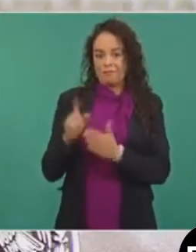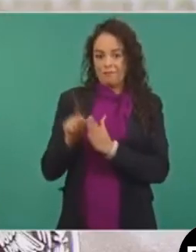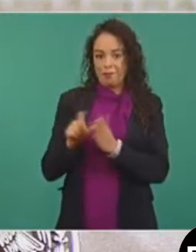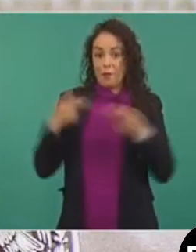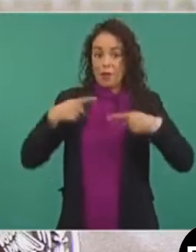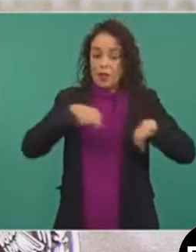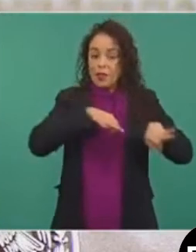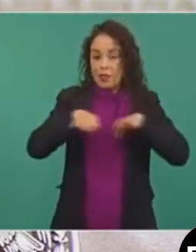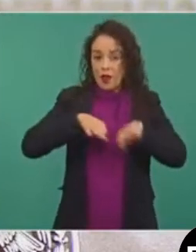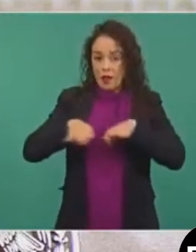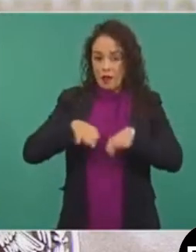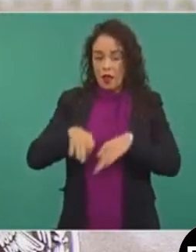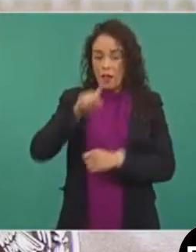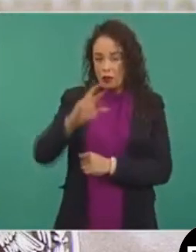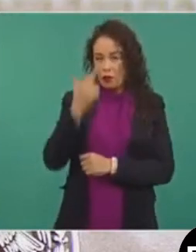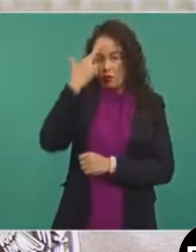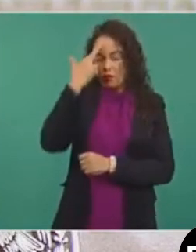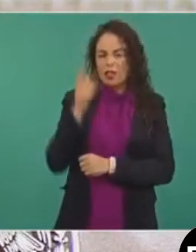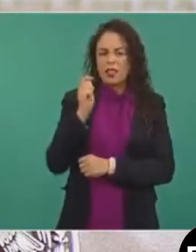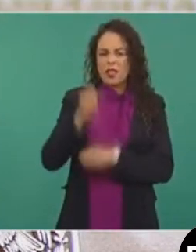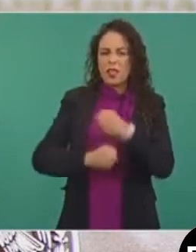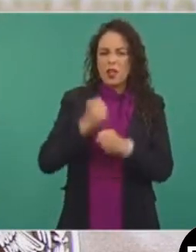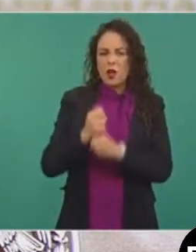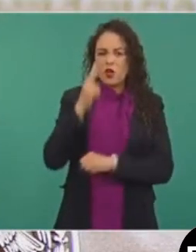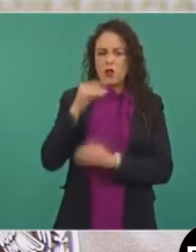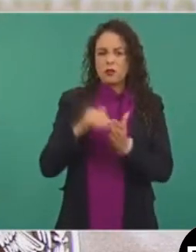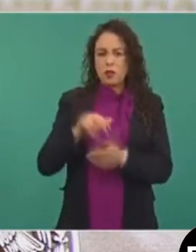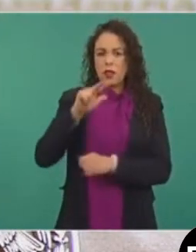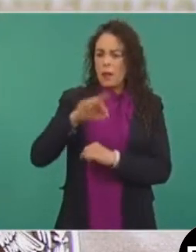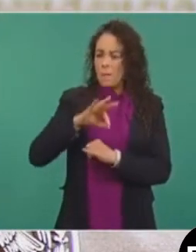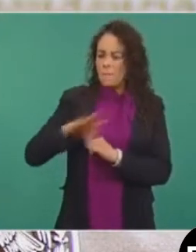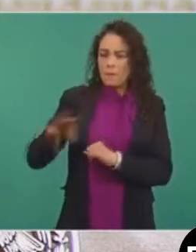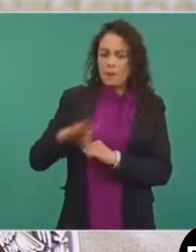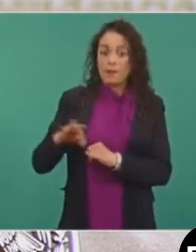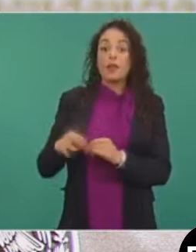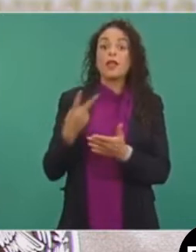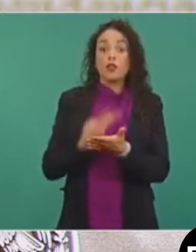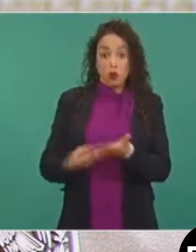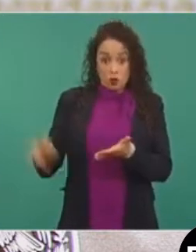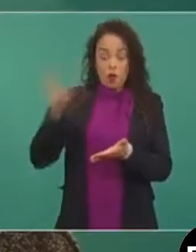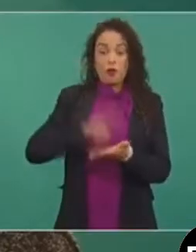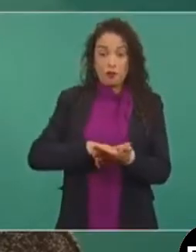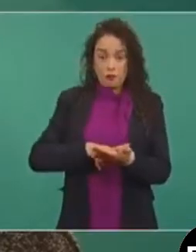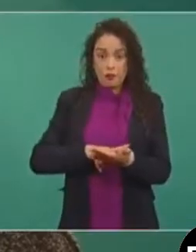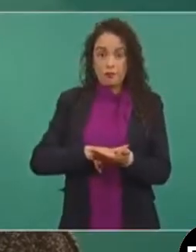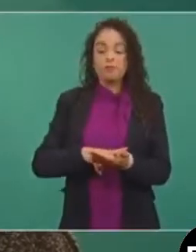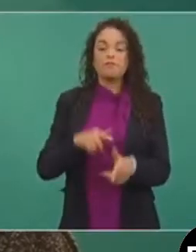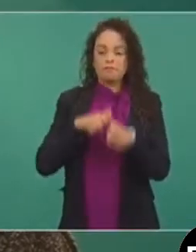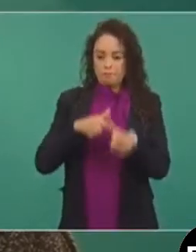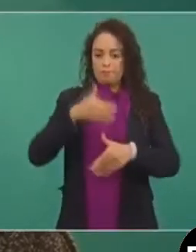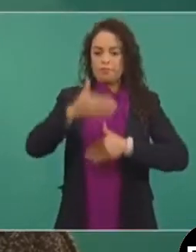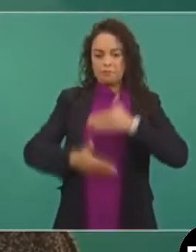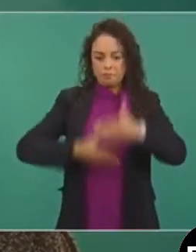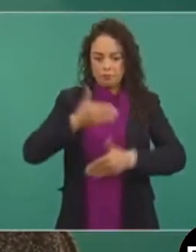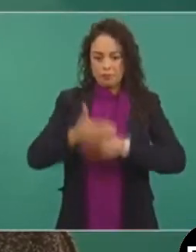caso, a finales de 2018, se duplicó el salario mínimo y se ha venido incrementando año